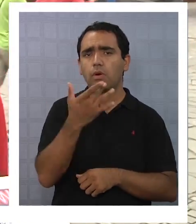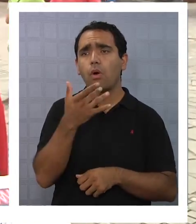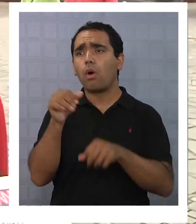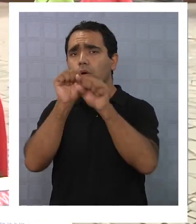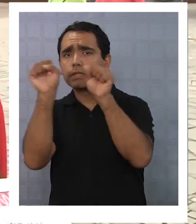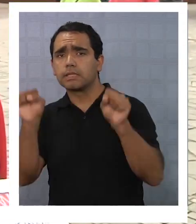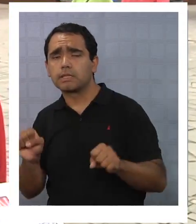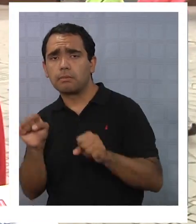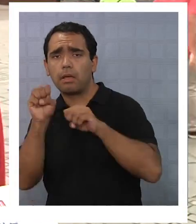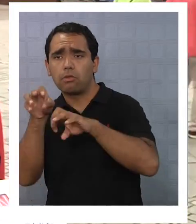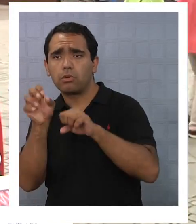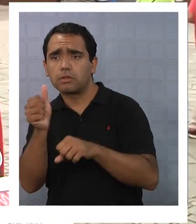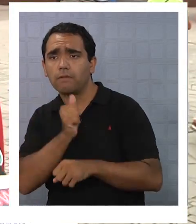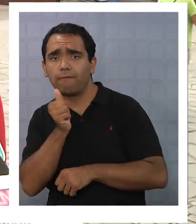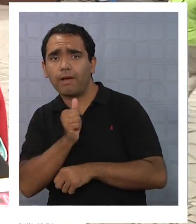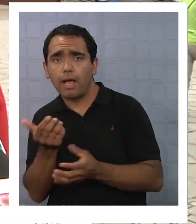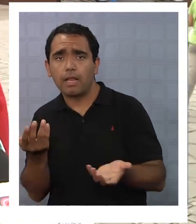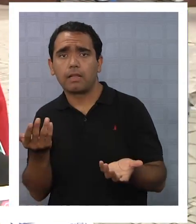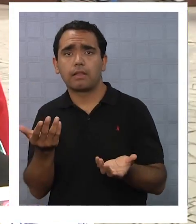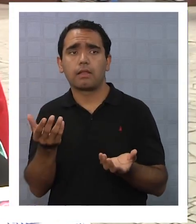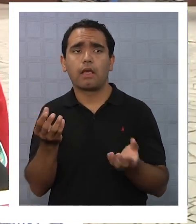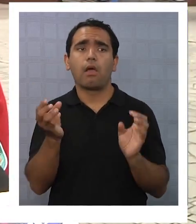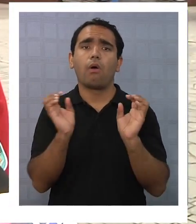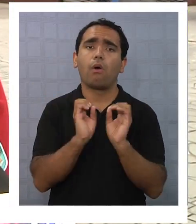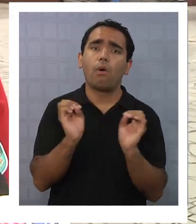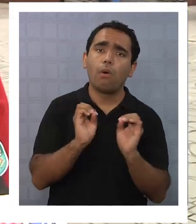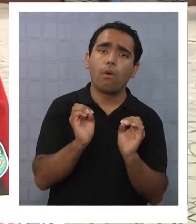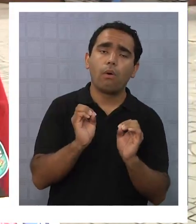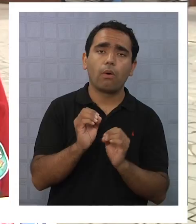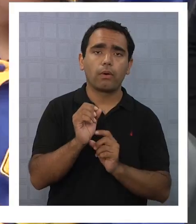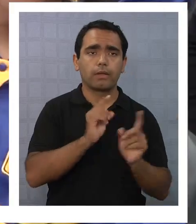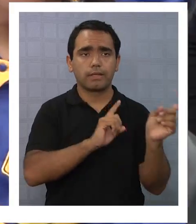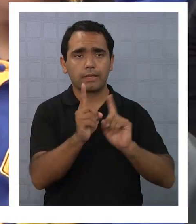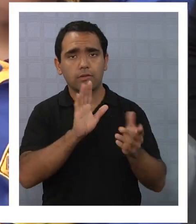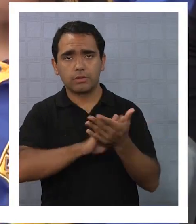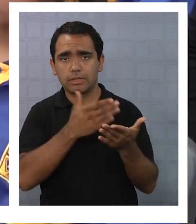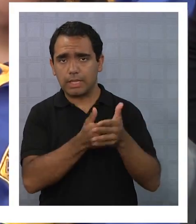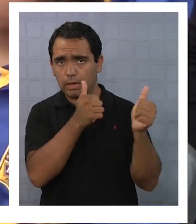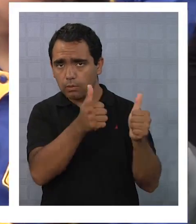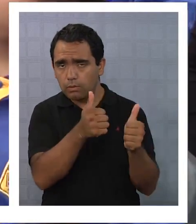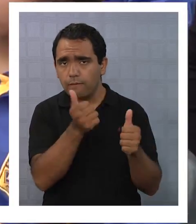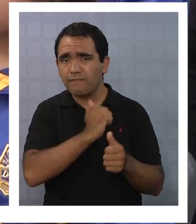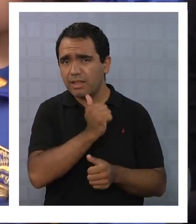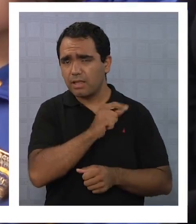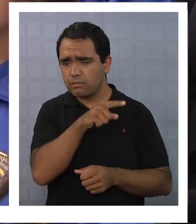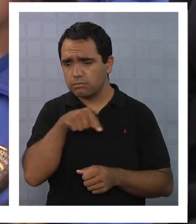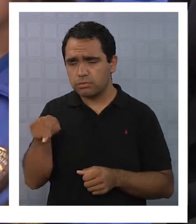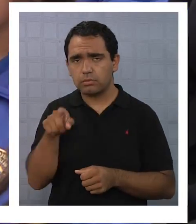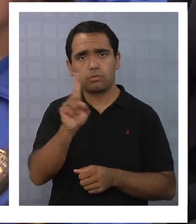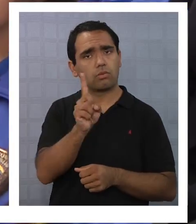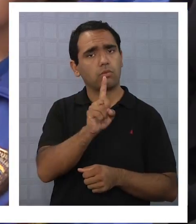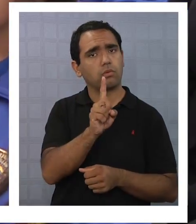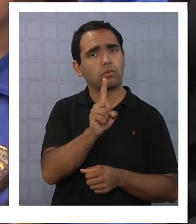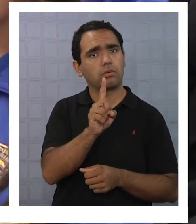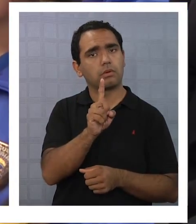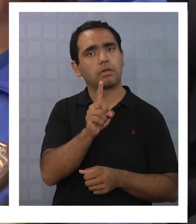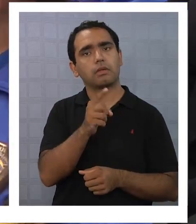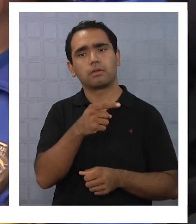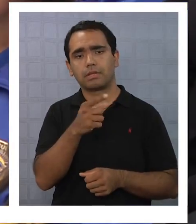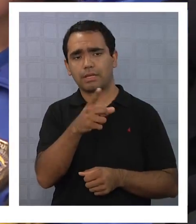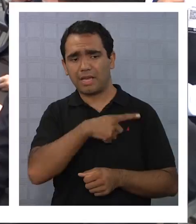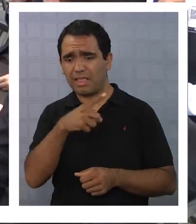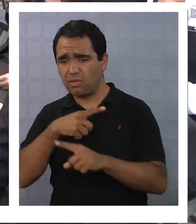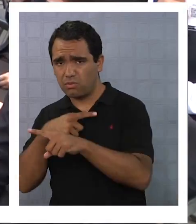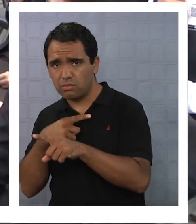del sistema educacional, no baja por una mala gestión del sistema salud. Tenemos que reconocer que aquí todos somos, no